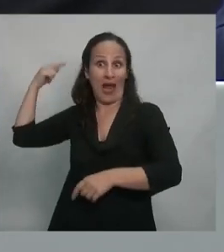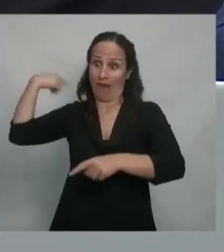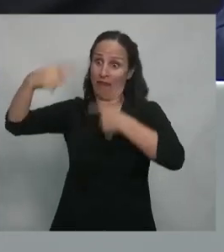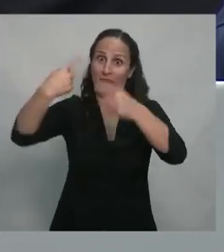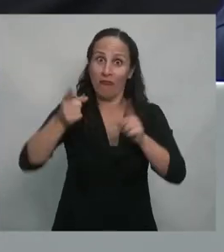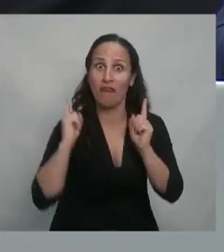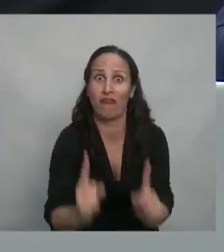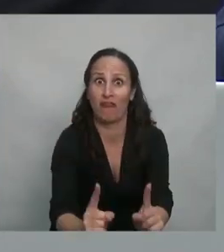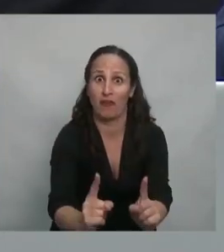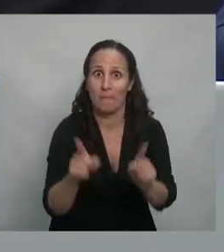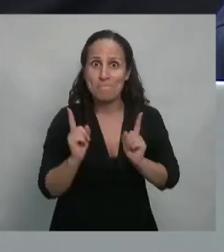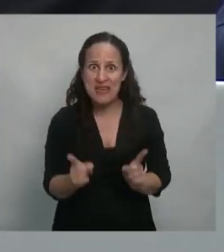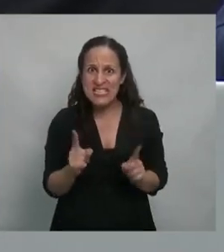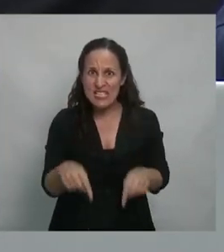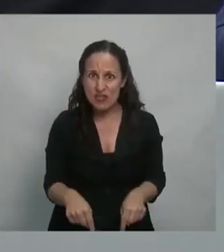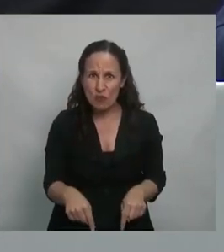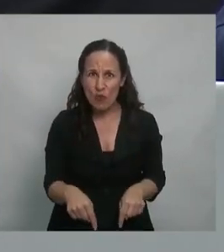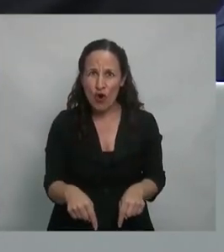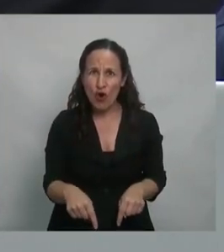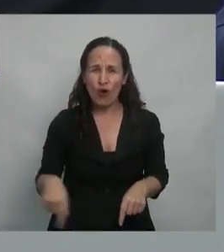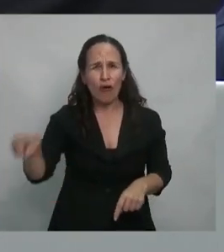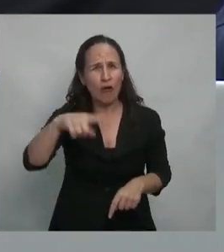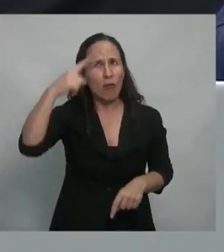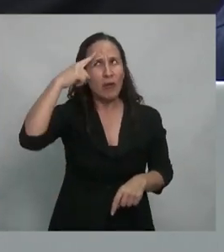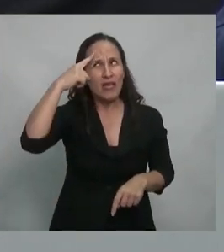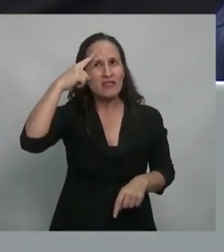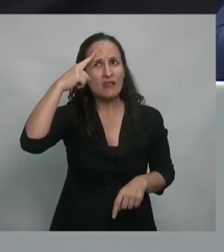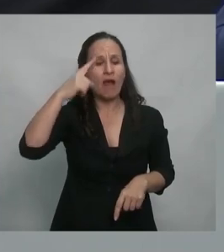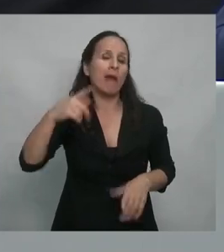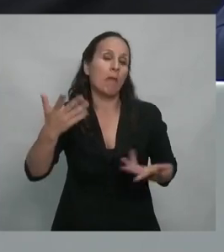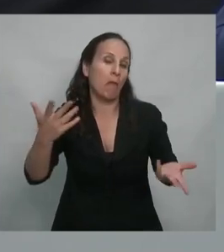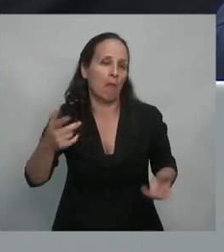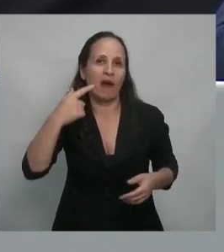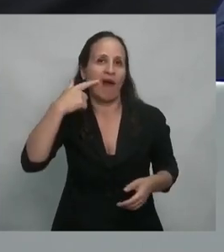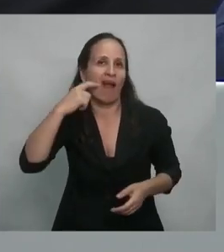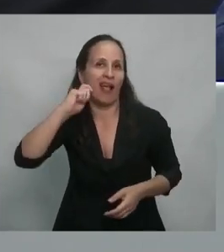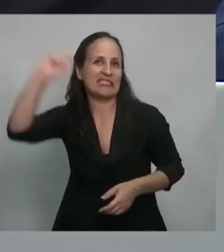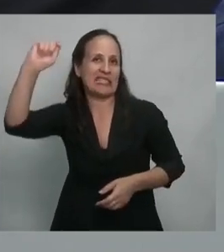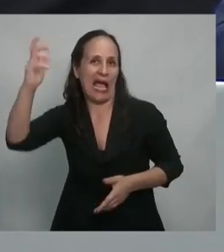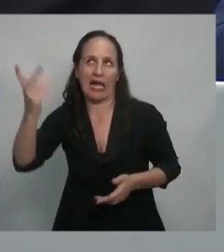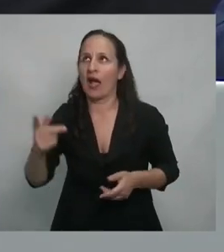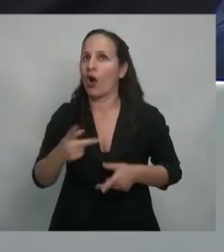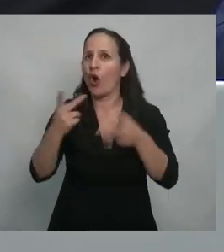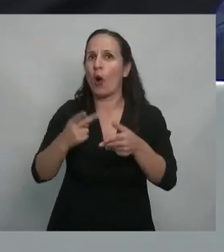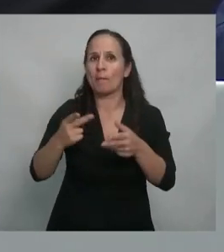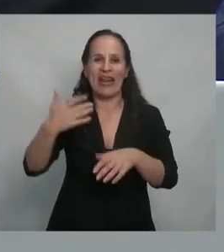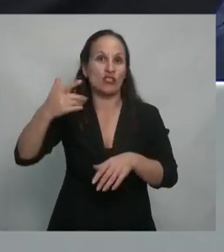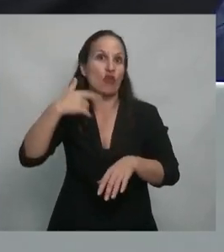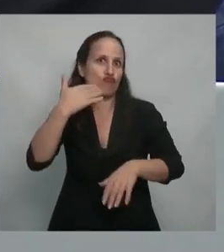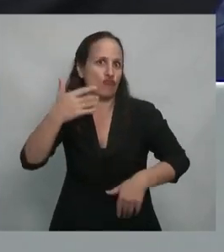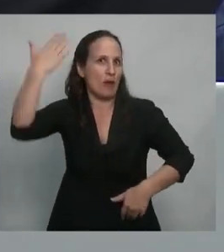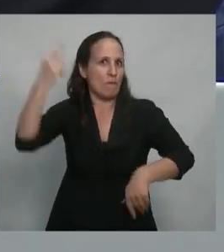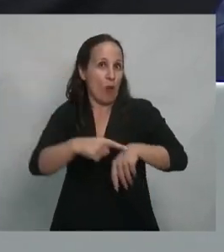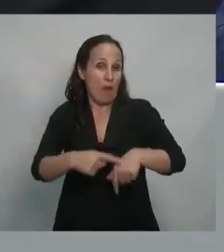¿A alguien se le ocurriría hoy sacar una muela o hacer una operación, si es que existía de